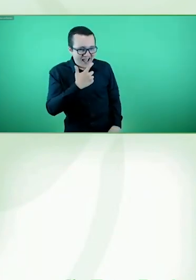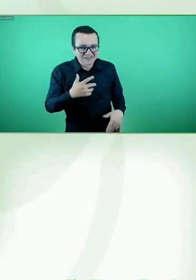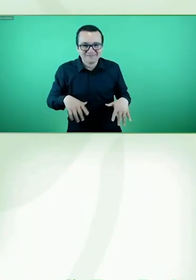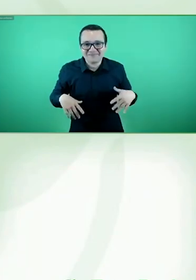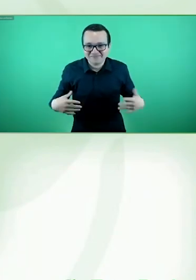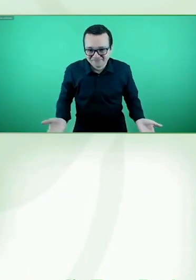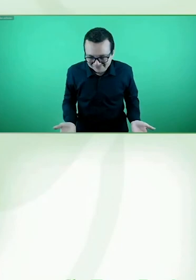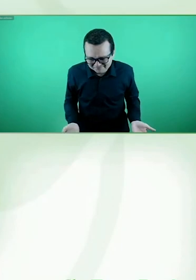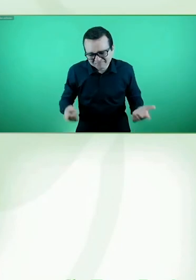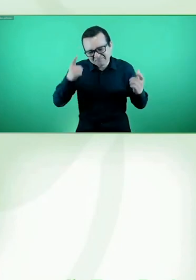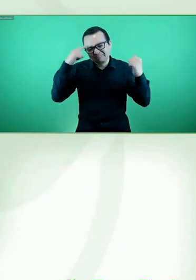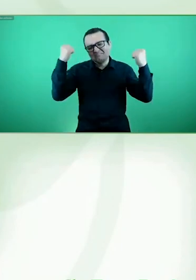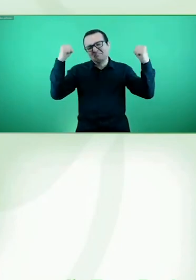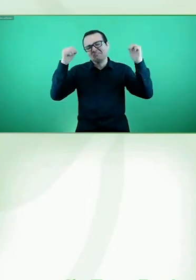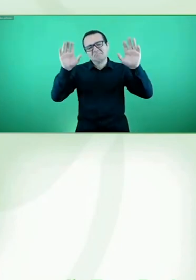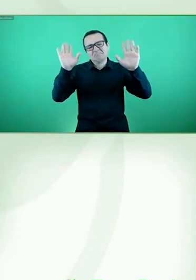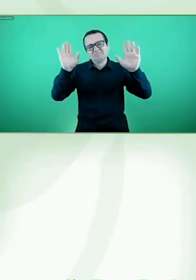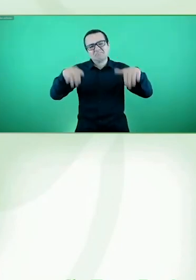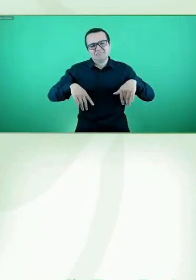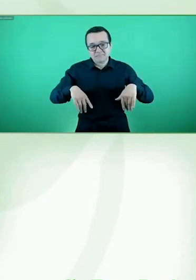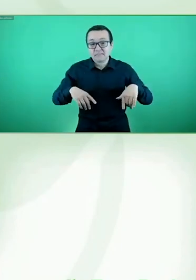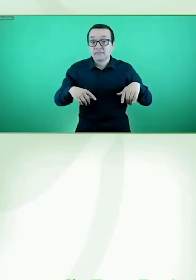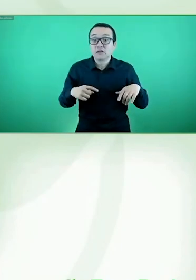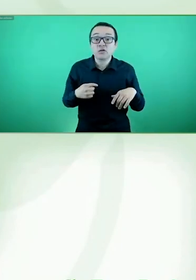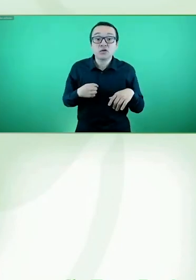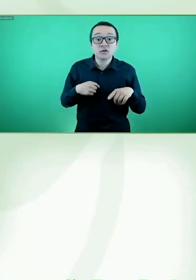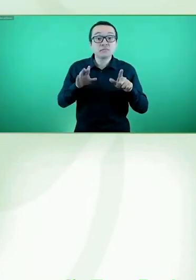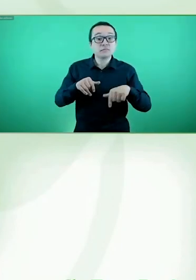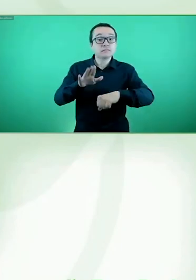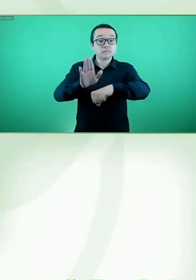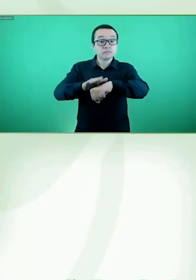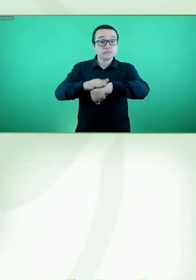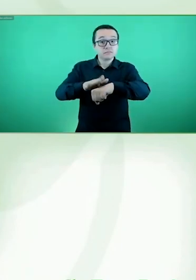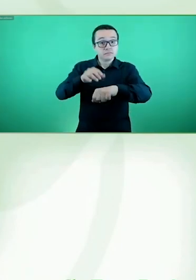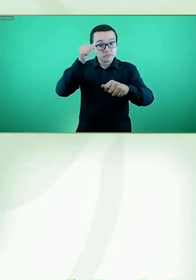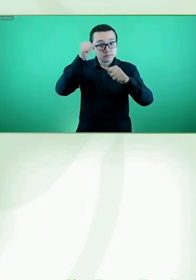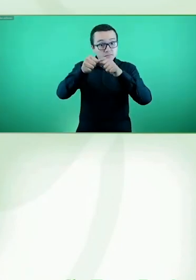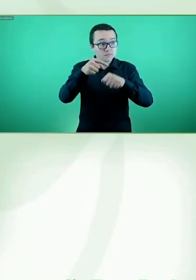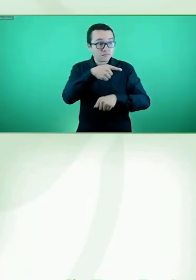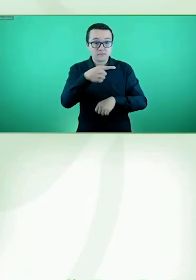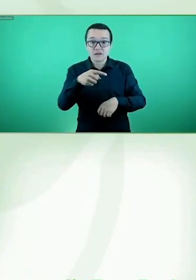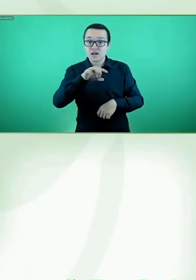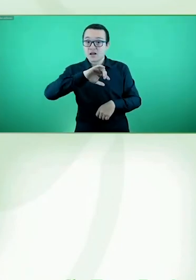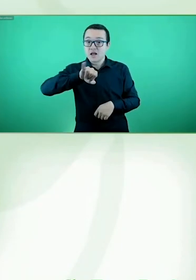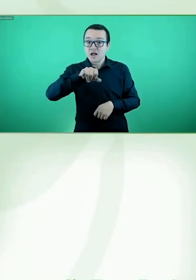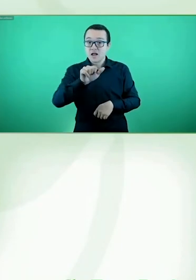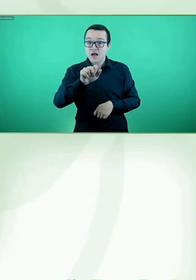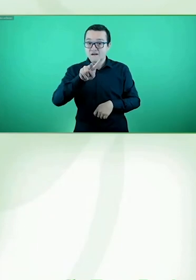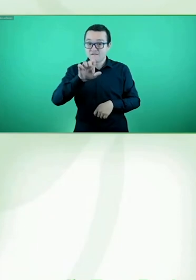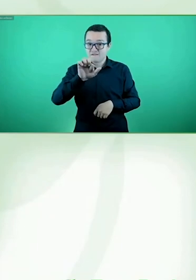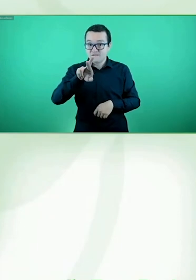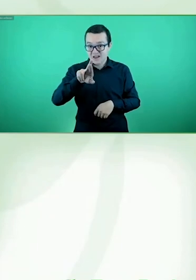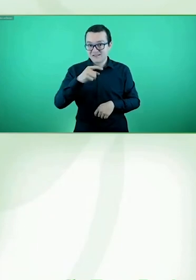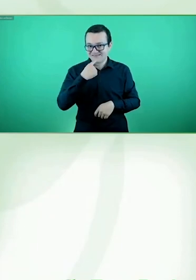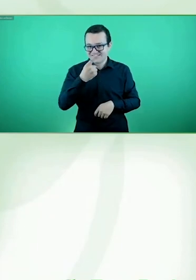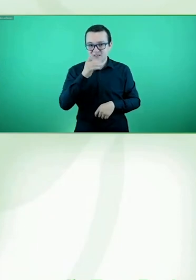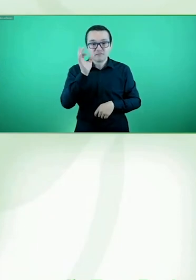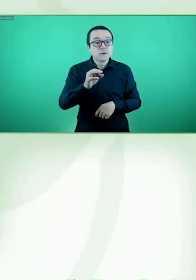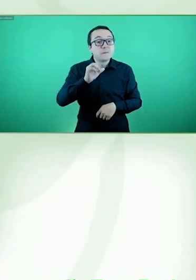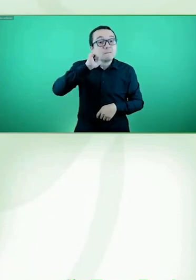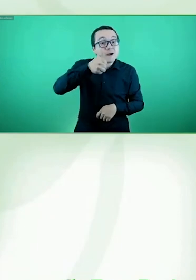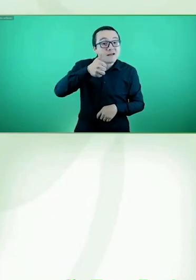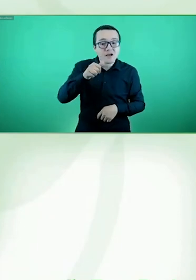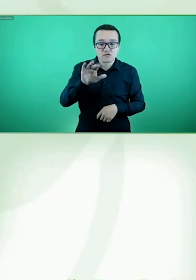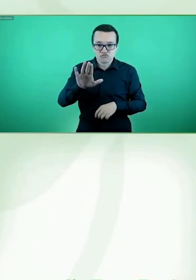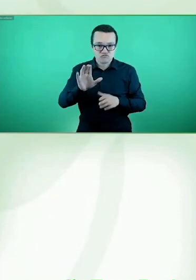eso. Yo aprovecho, si me permitís, también a recordar, lo decía Javier Güemes en su intervención, mañana la Fundación ONCE para América